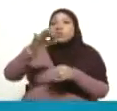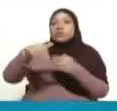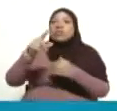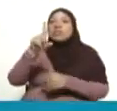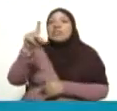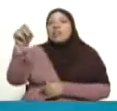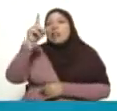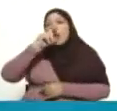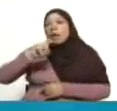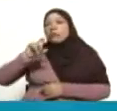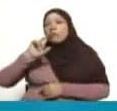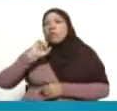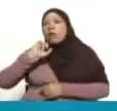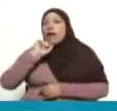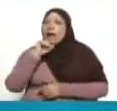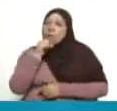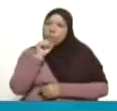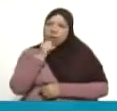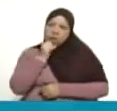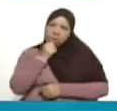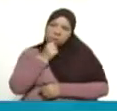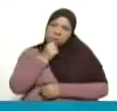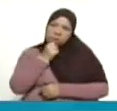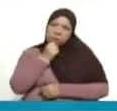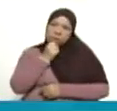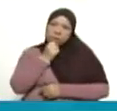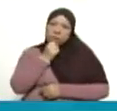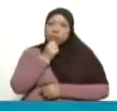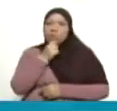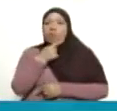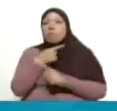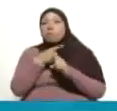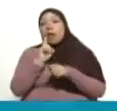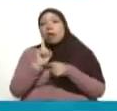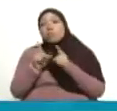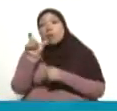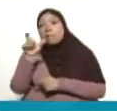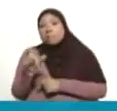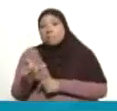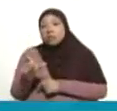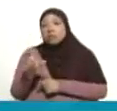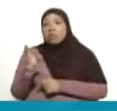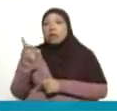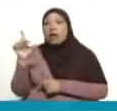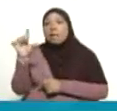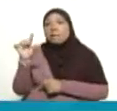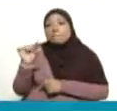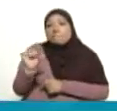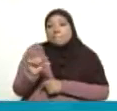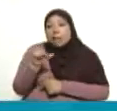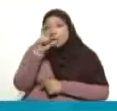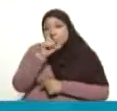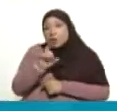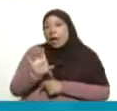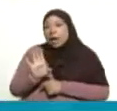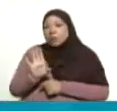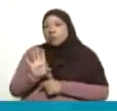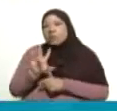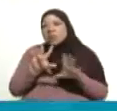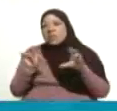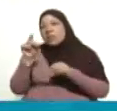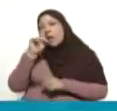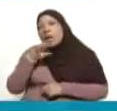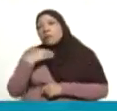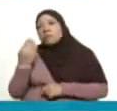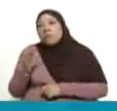los 100 años. ¿Verdad? Pero esto es pasajero. Así que esta vida que es pasajera,